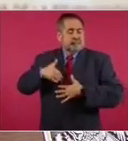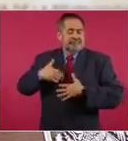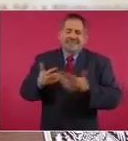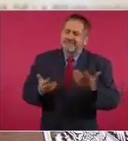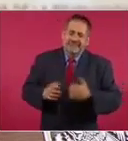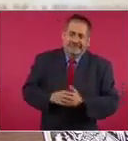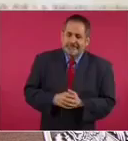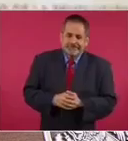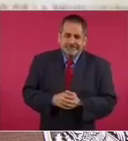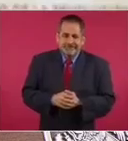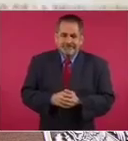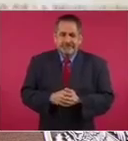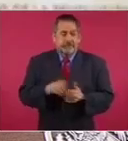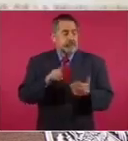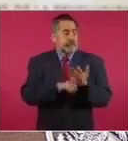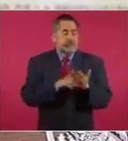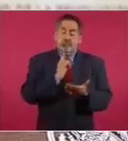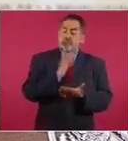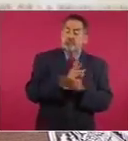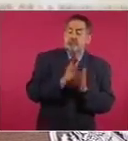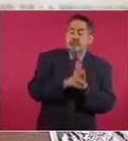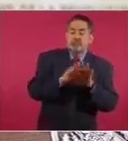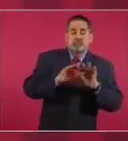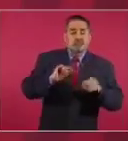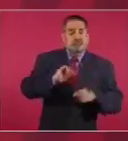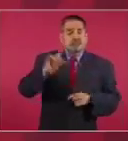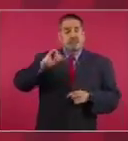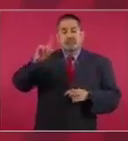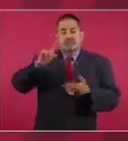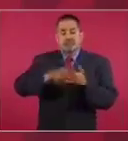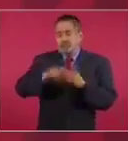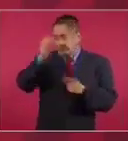eran los únicos periodistas, opinadores.